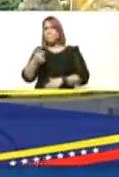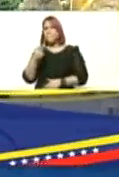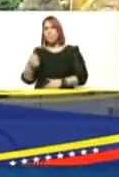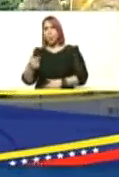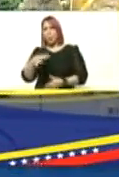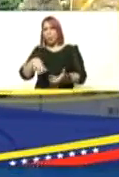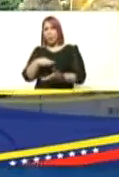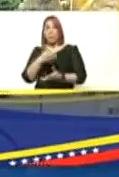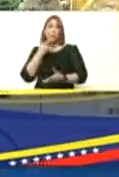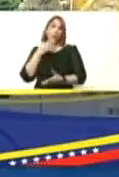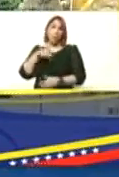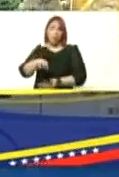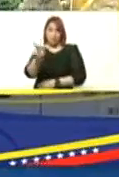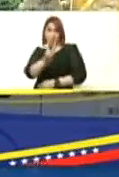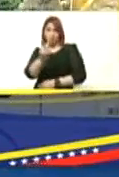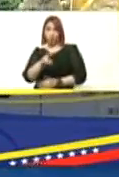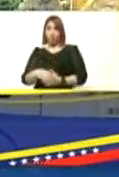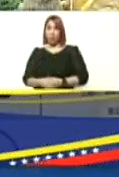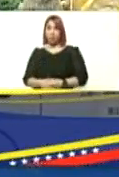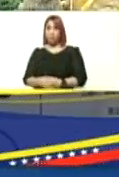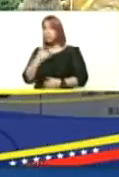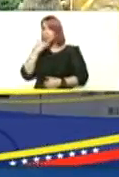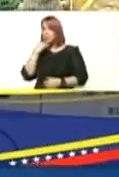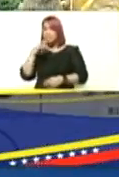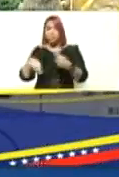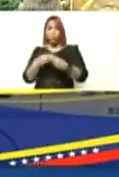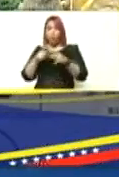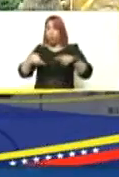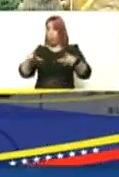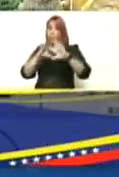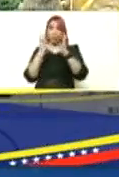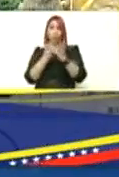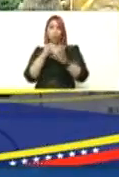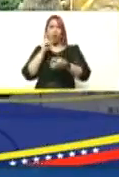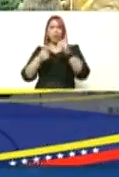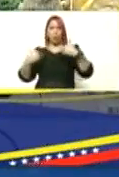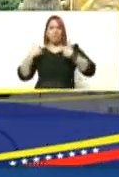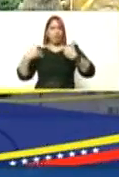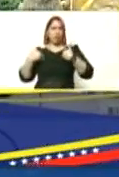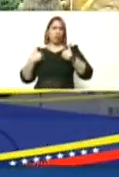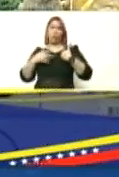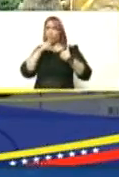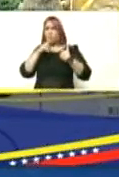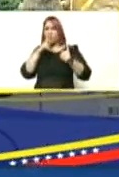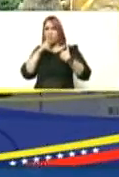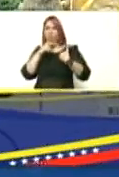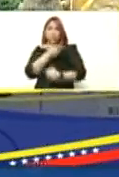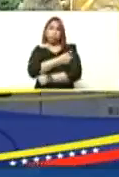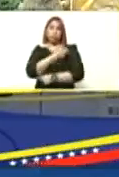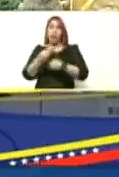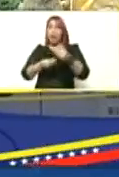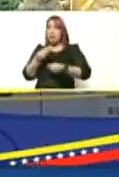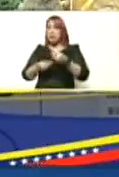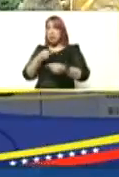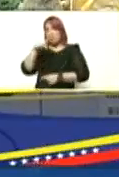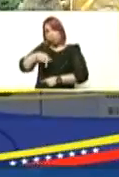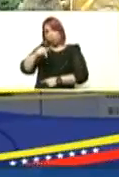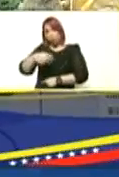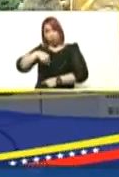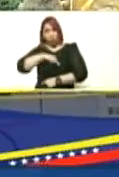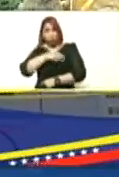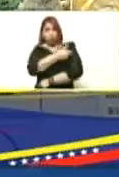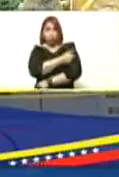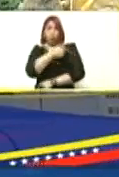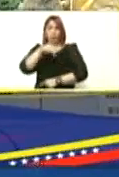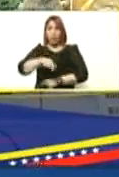registrado en Venezuela y en casi ninguna parte del mundo efectos dañinos graves por la colocación de las vacunas que hoy estamos colocando en